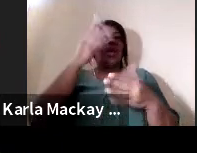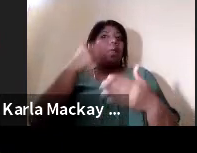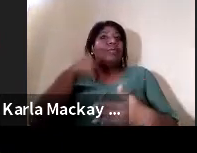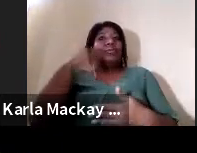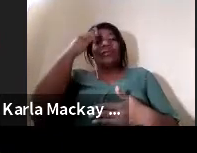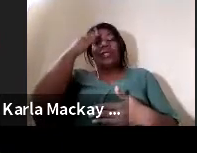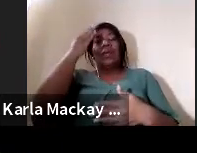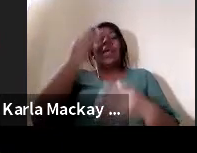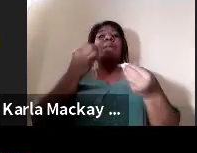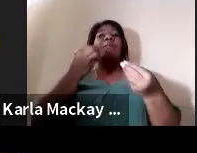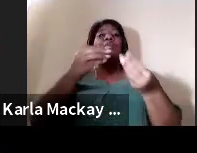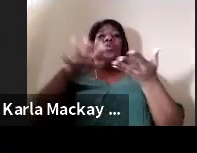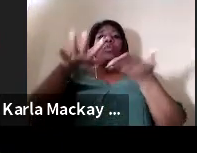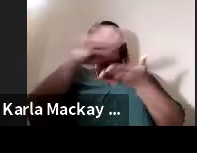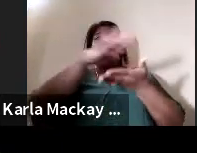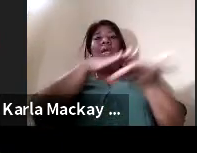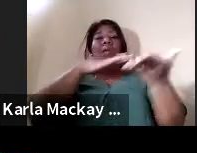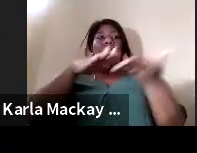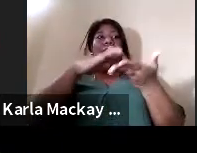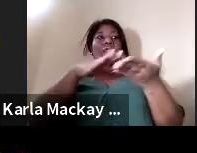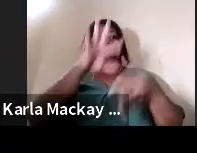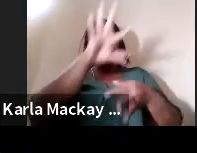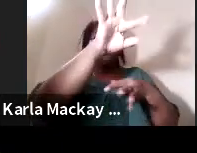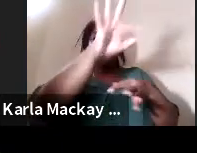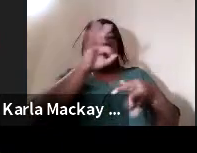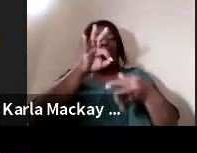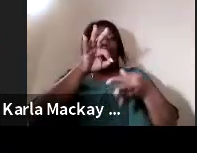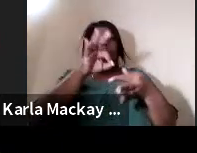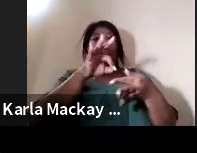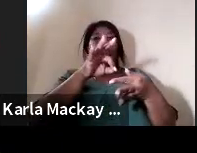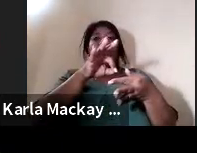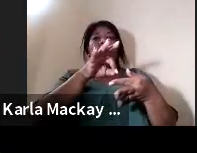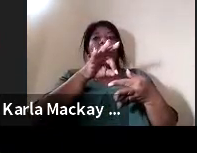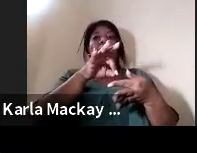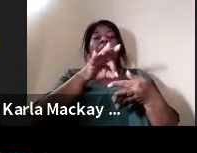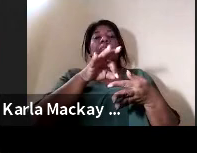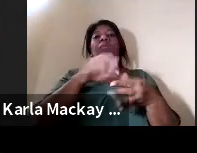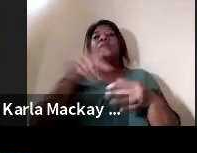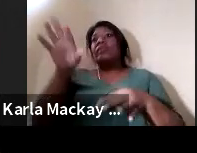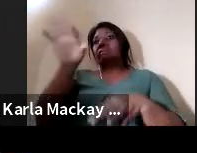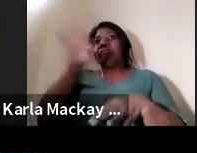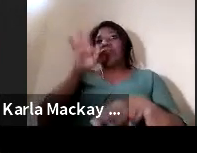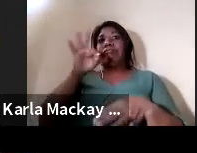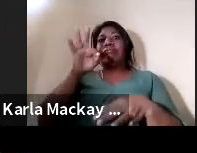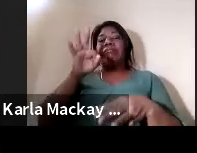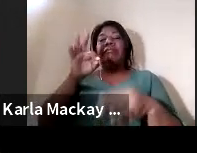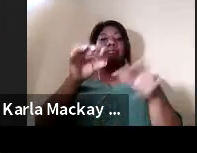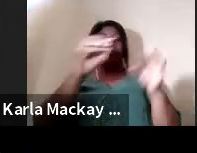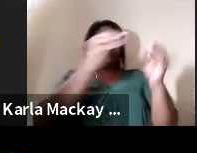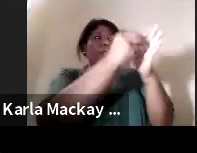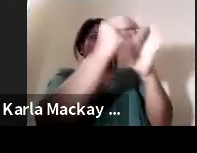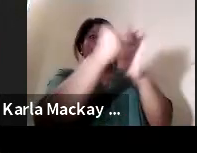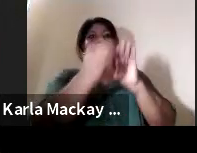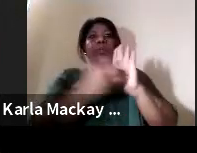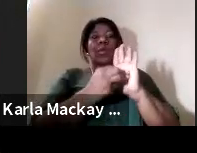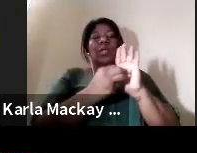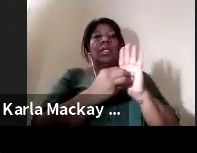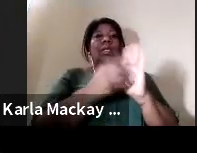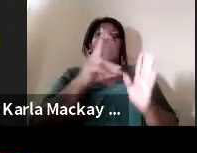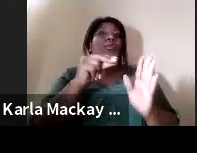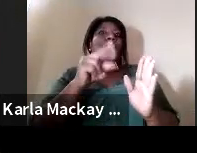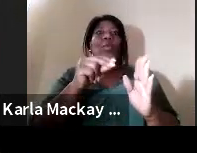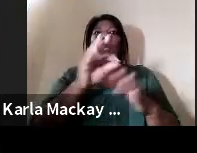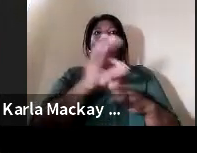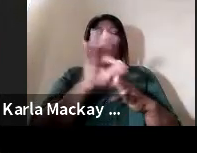que tomaban referencia de cualquier sitio o cualquier investigación, los contactaban. No había una